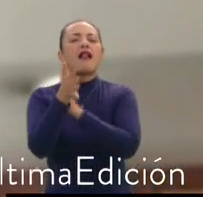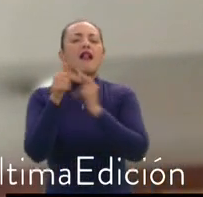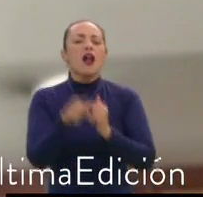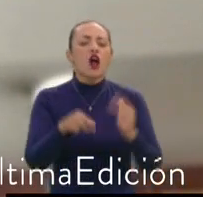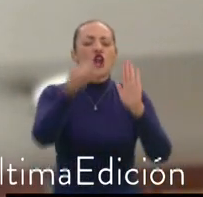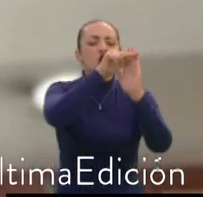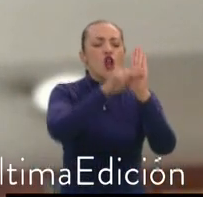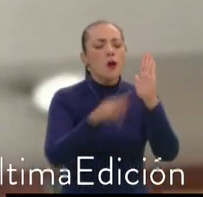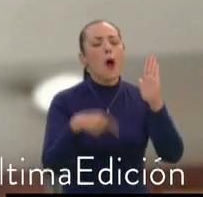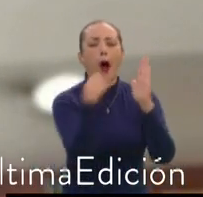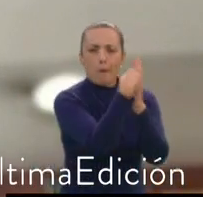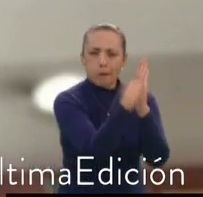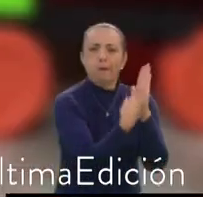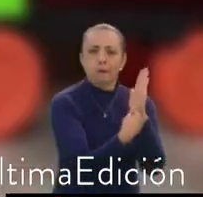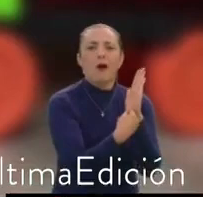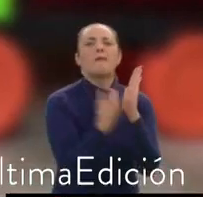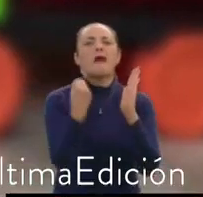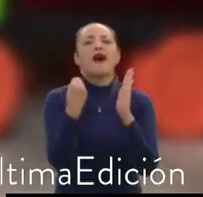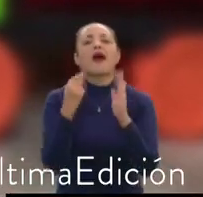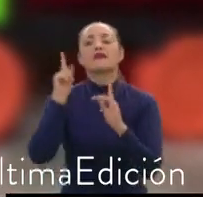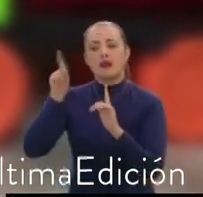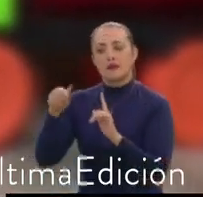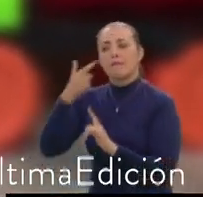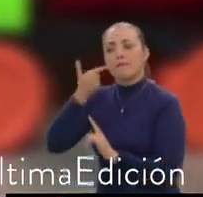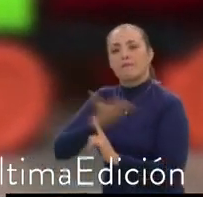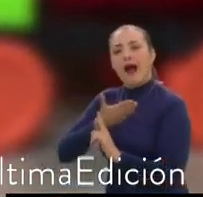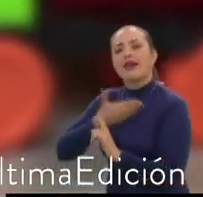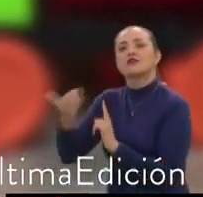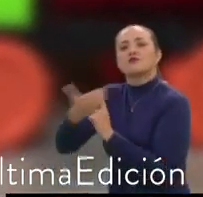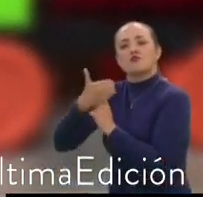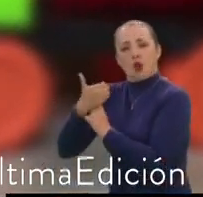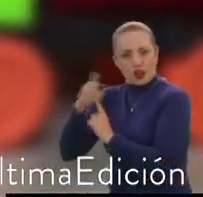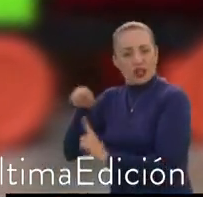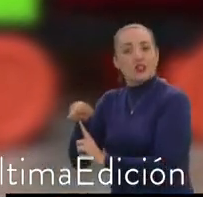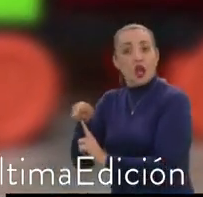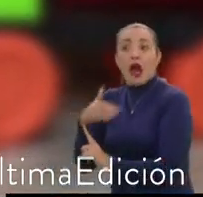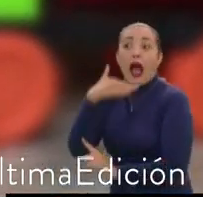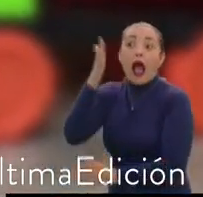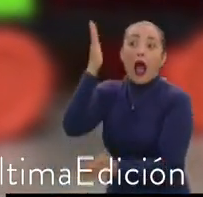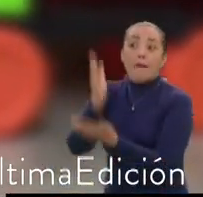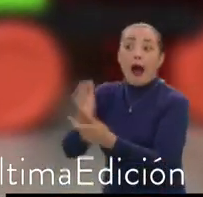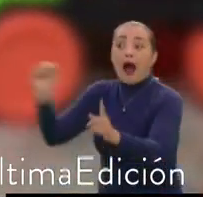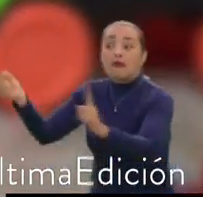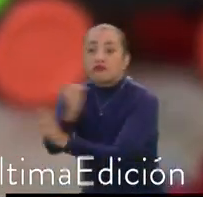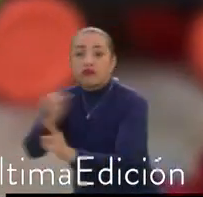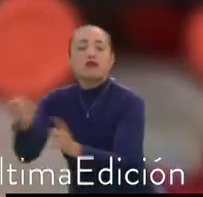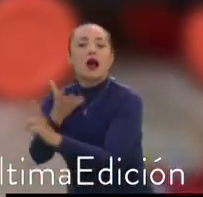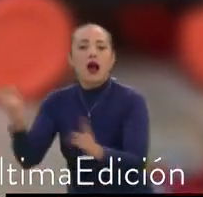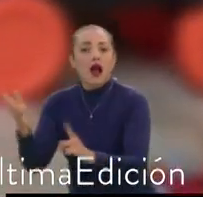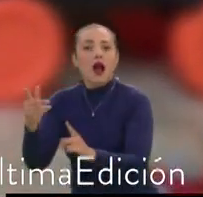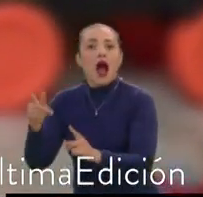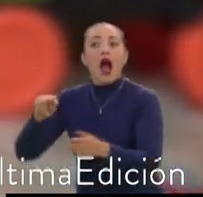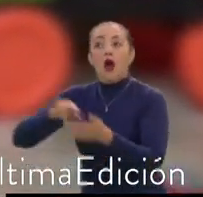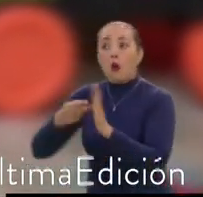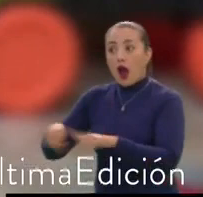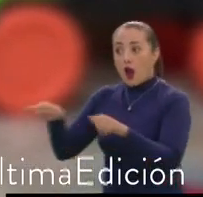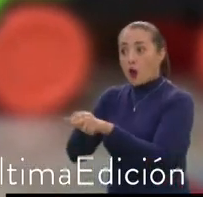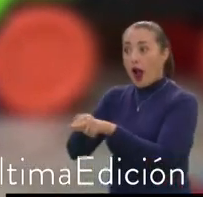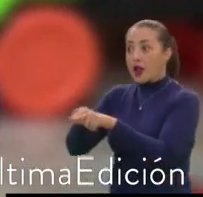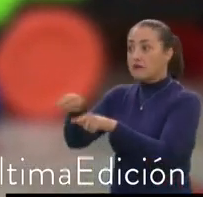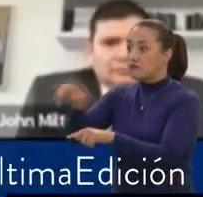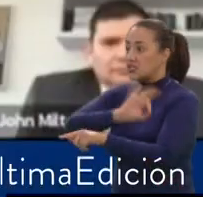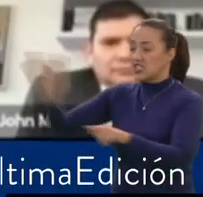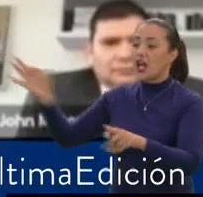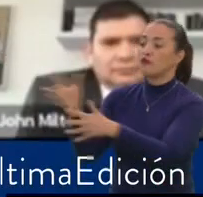una serie de consideraciones que protegen a los padres y que en caso de que se llegue a generar castigo físico, no será causal de pérdida de la patria